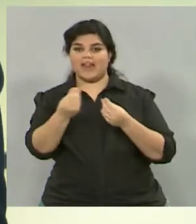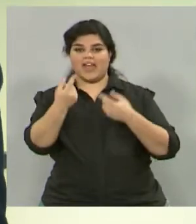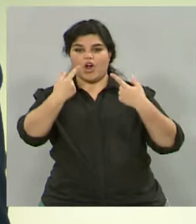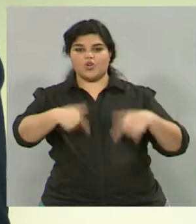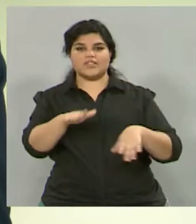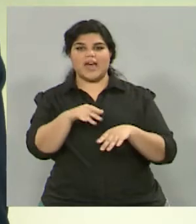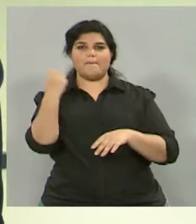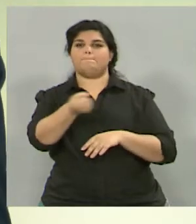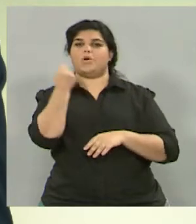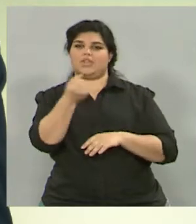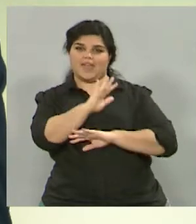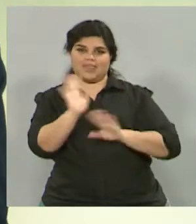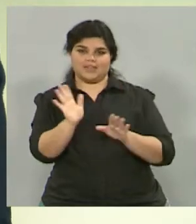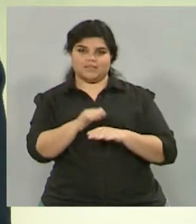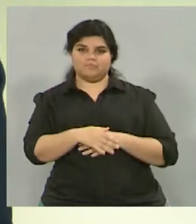básicas.